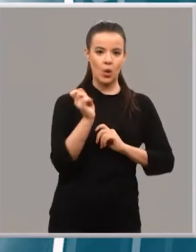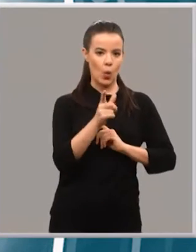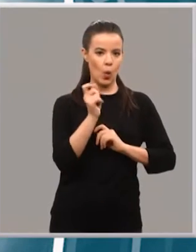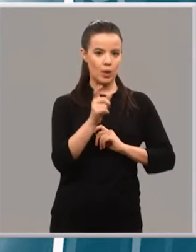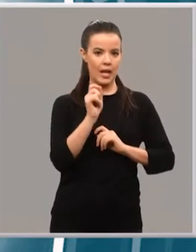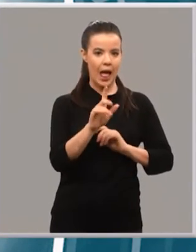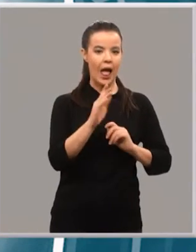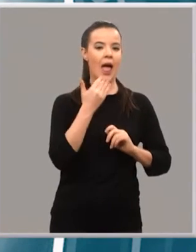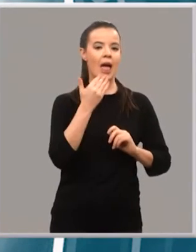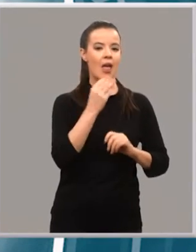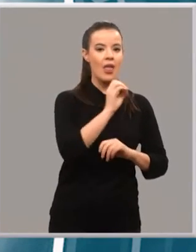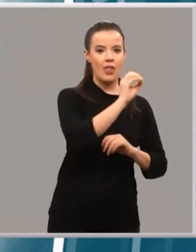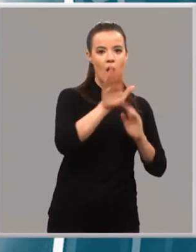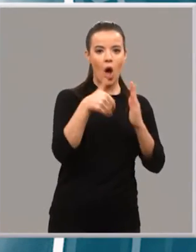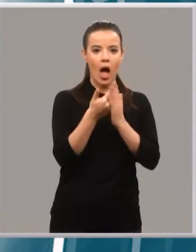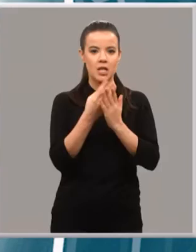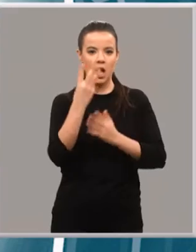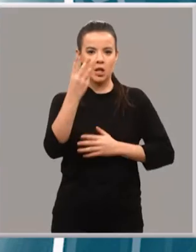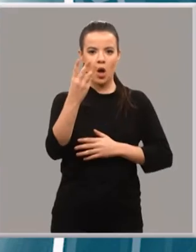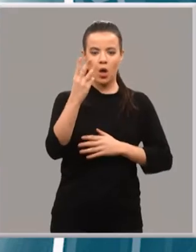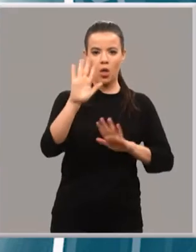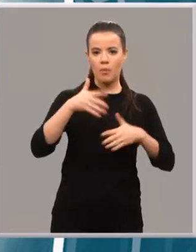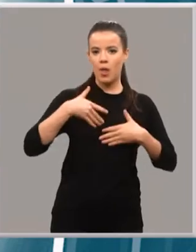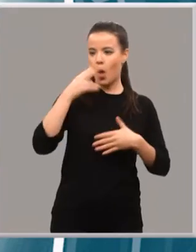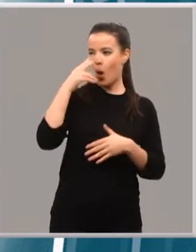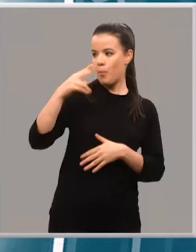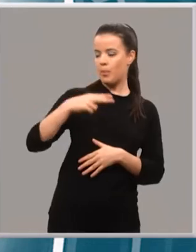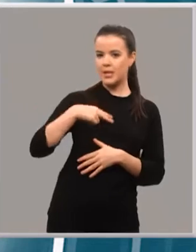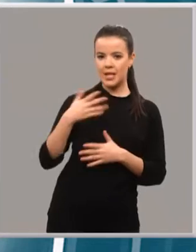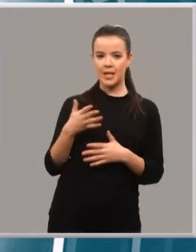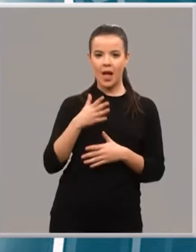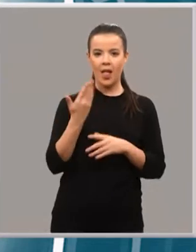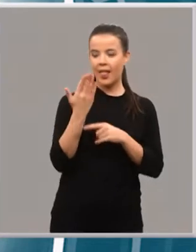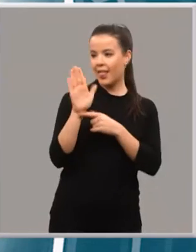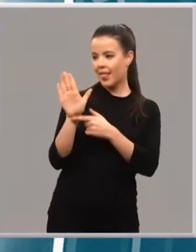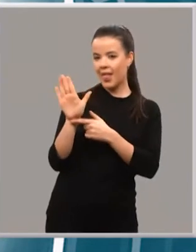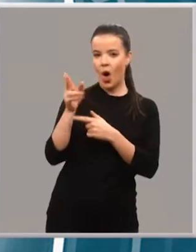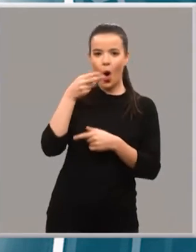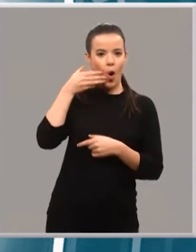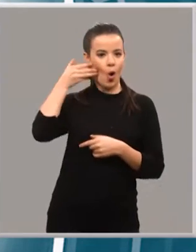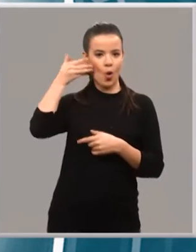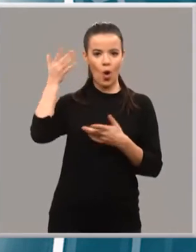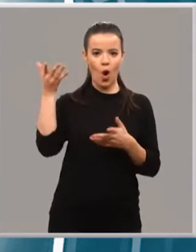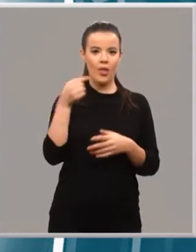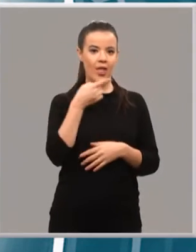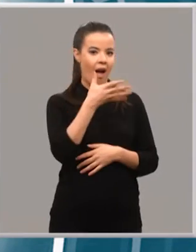años, se ha visto alterada con esta visita. Mostraban orgullosos sus creaciones. ¡Qué bonito es!